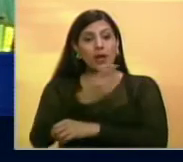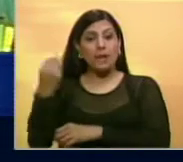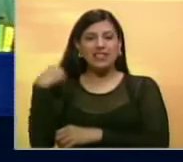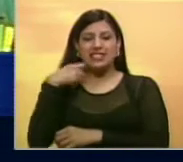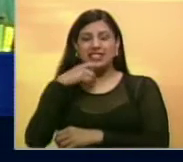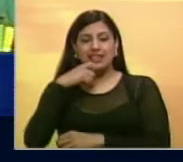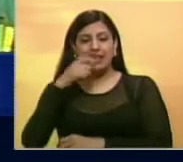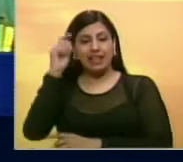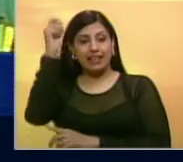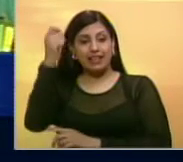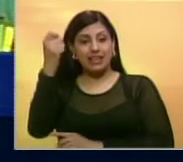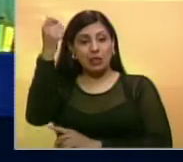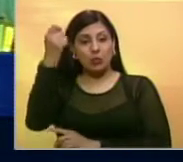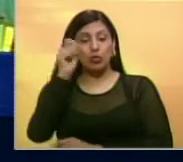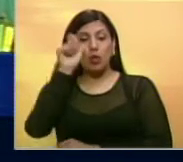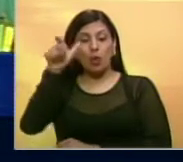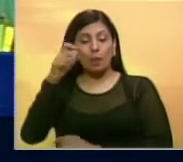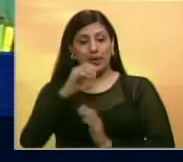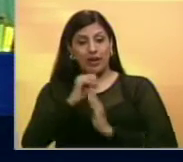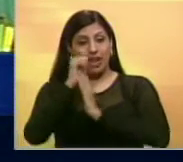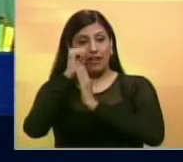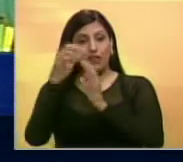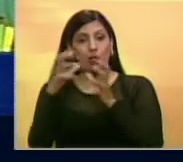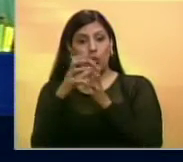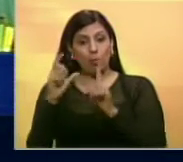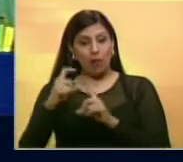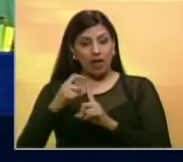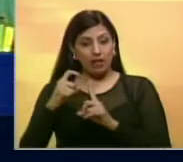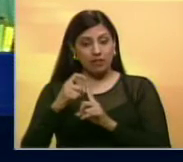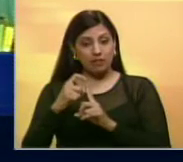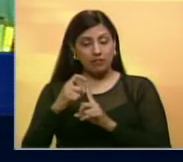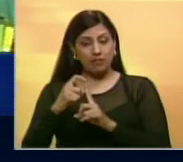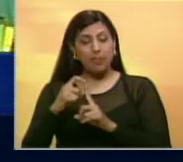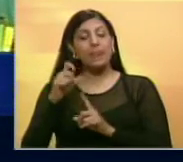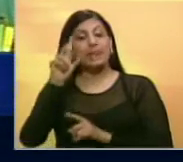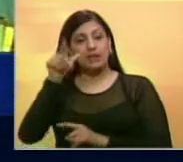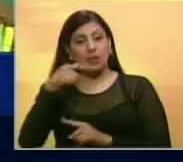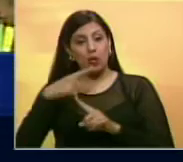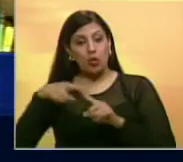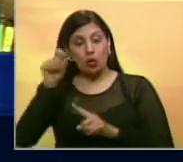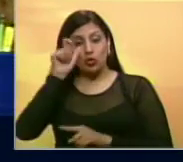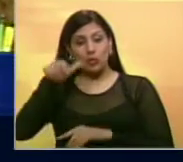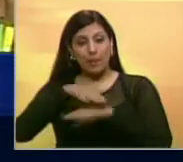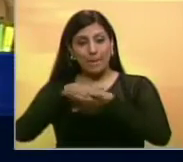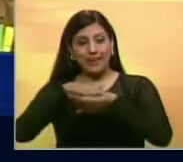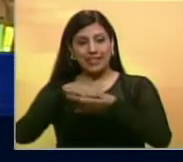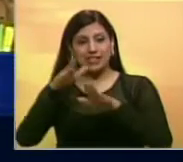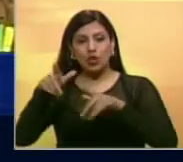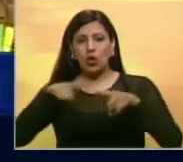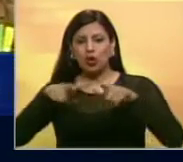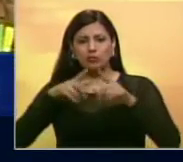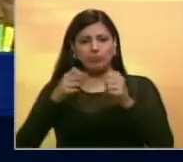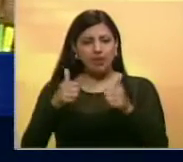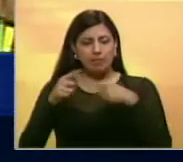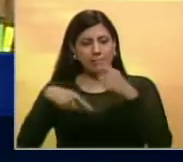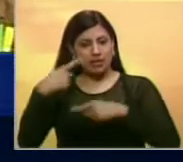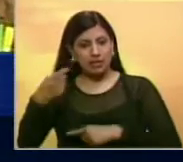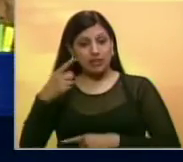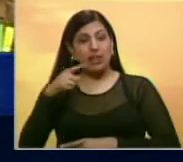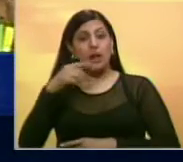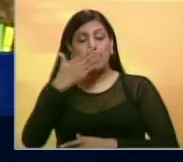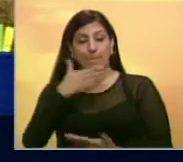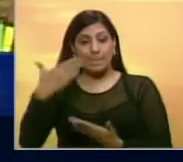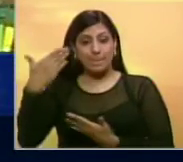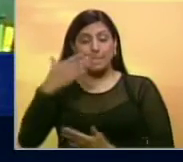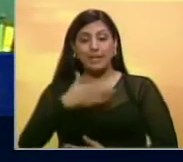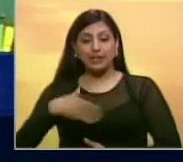encabezada por el diputado Edgar Zambrano, de Acción Democrática, con el Ministro González López, haciendo las coordinaciones. El primer mandatario